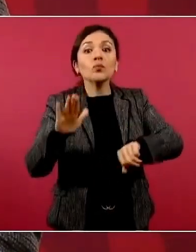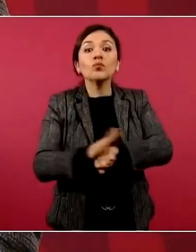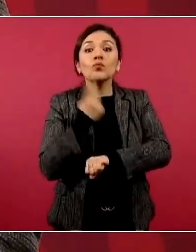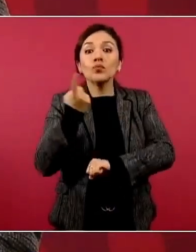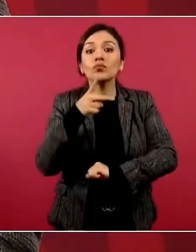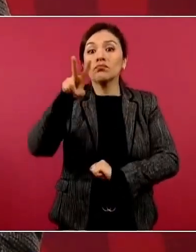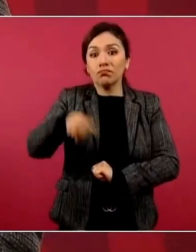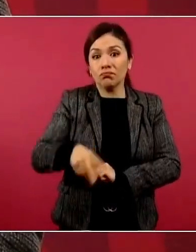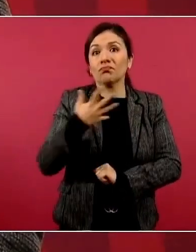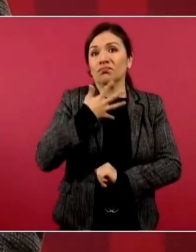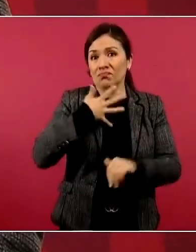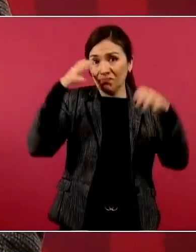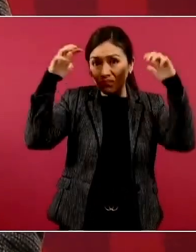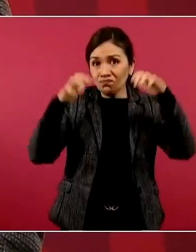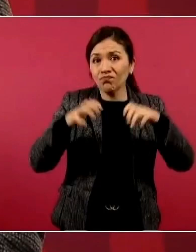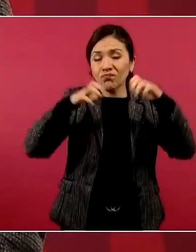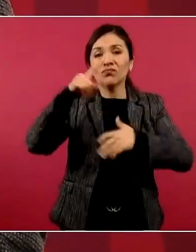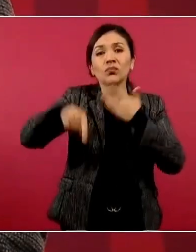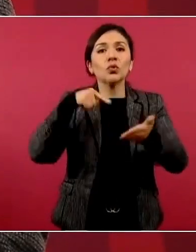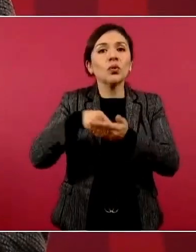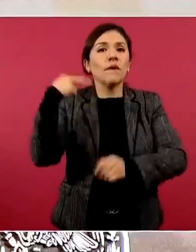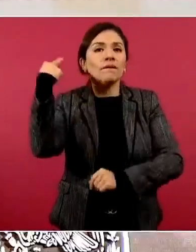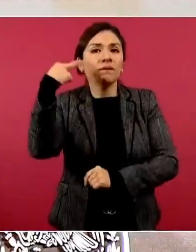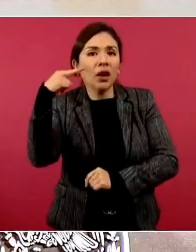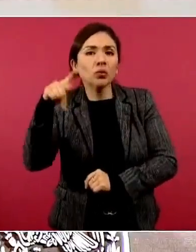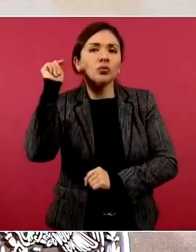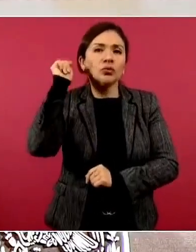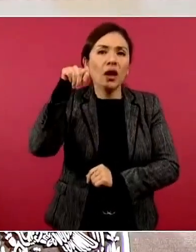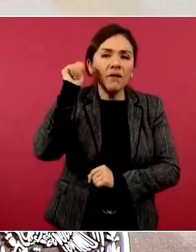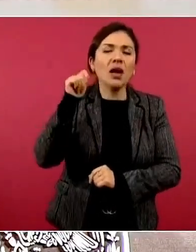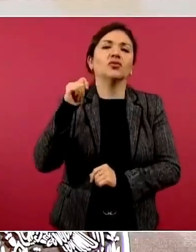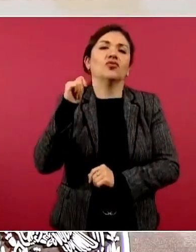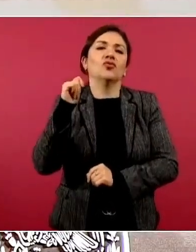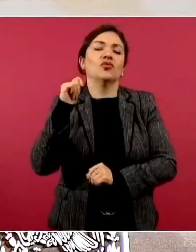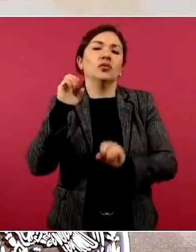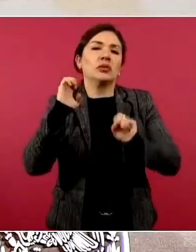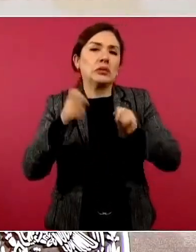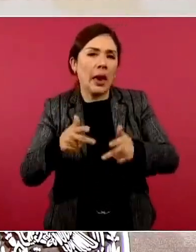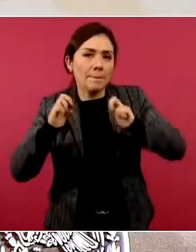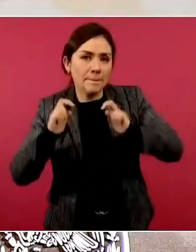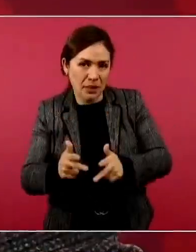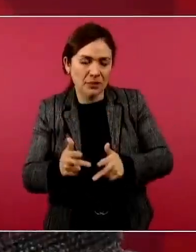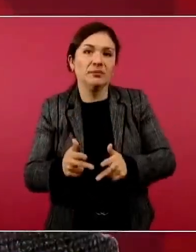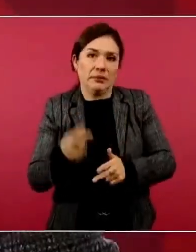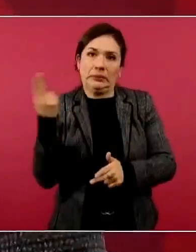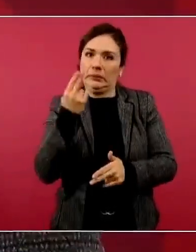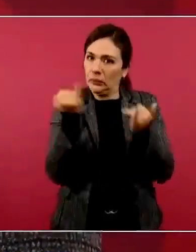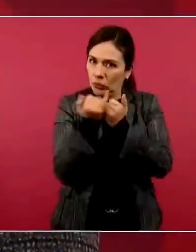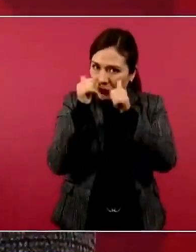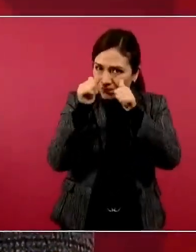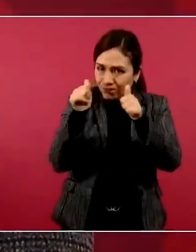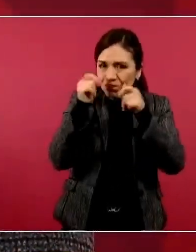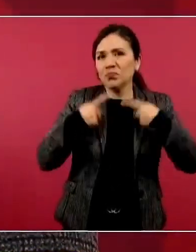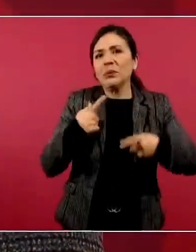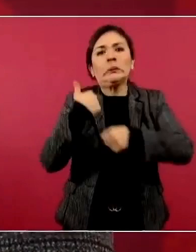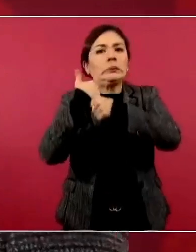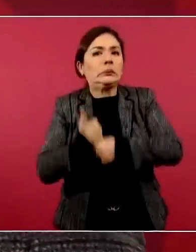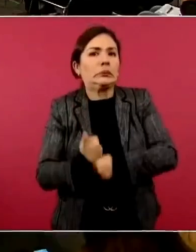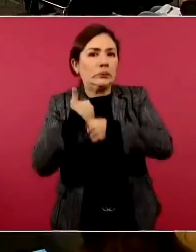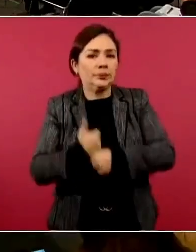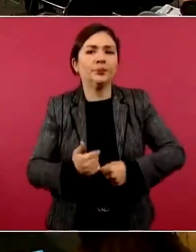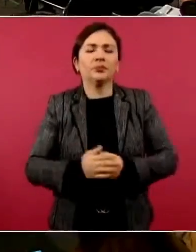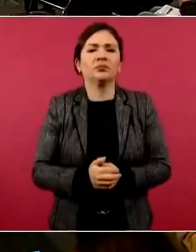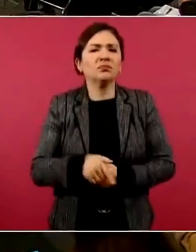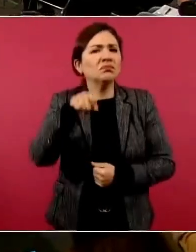hubieron lluvias en Veracruz, en Tabasco, en Chiapas, también estamos atendiendo damnificados. No